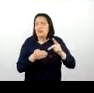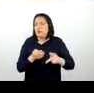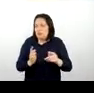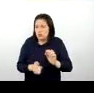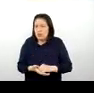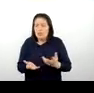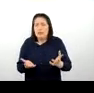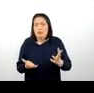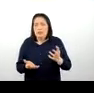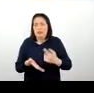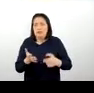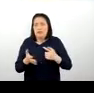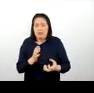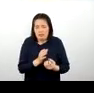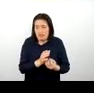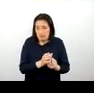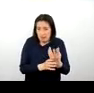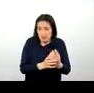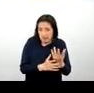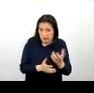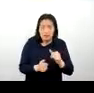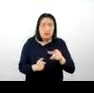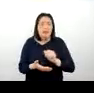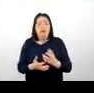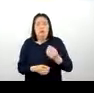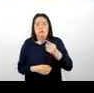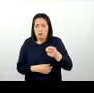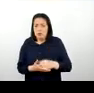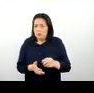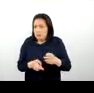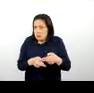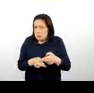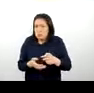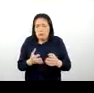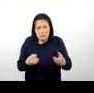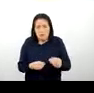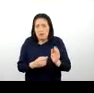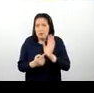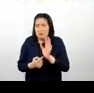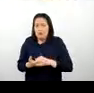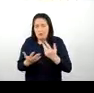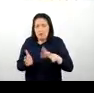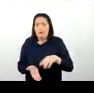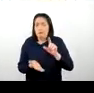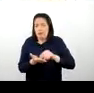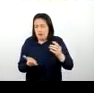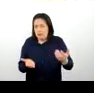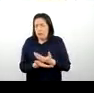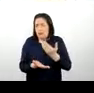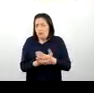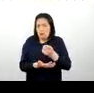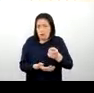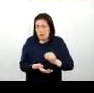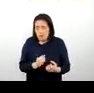De lo que viene a ser la, la flora, porque va a salir muy prontamente, ¿no? En lo que viene a ser ya publicada esta nueva especie de